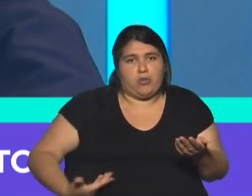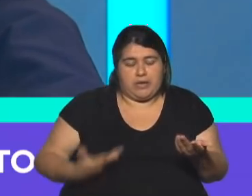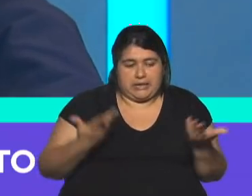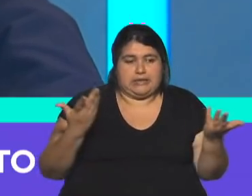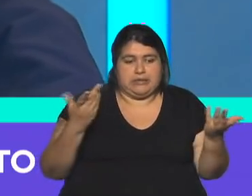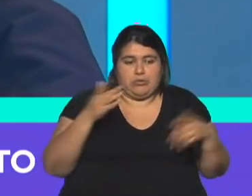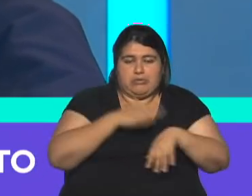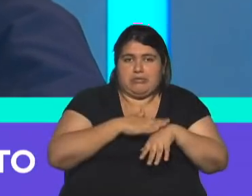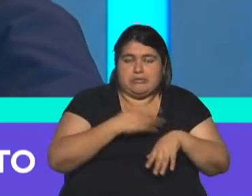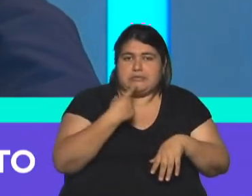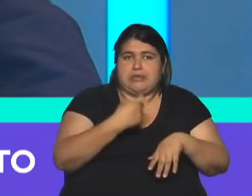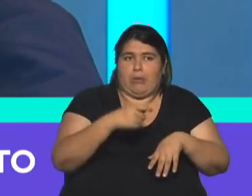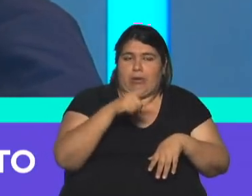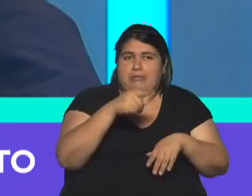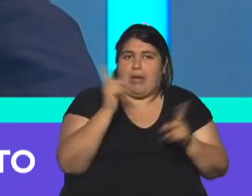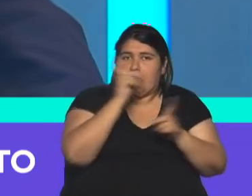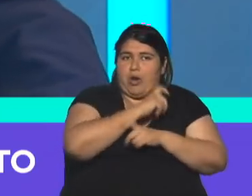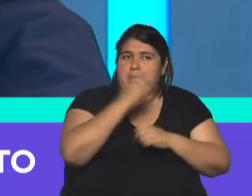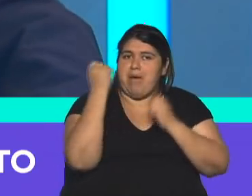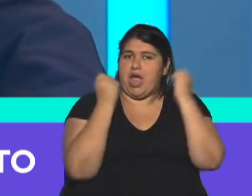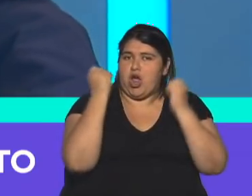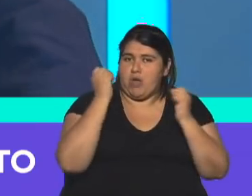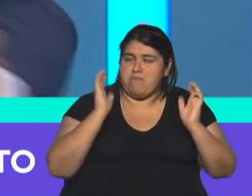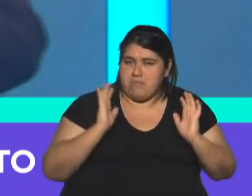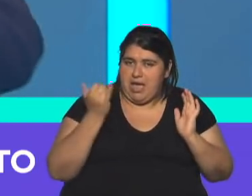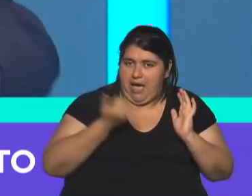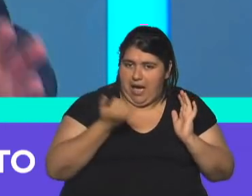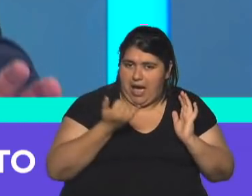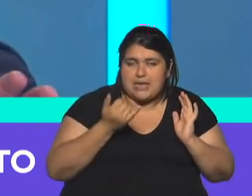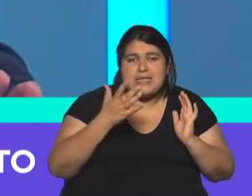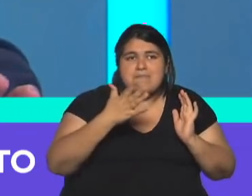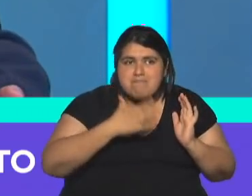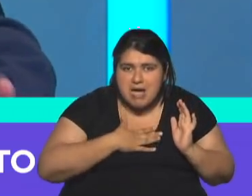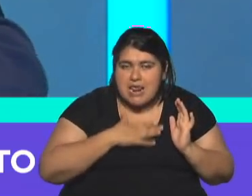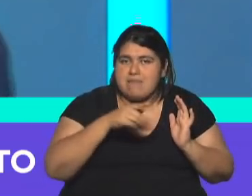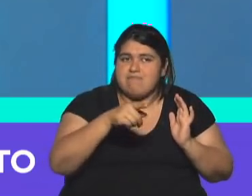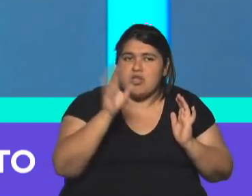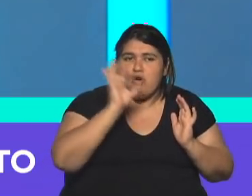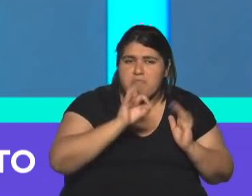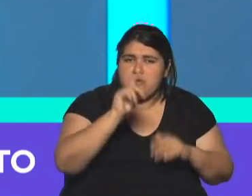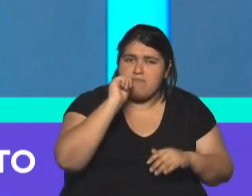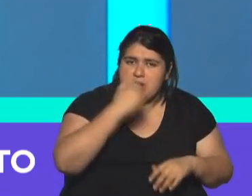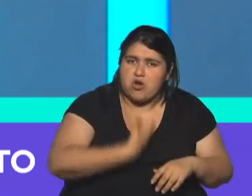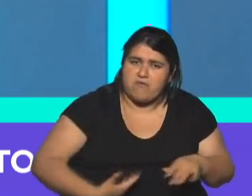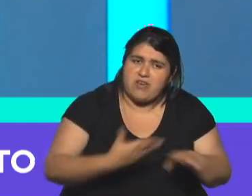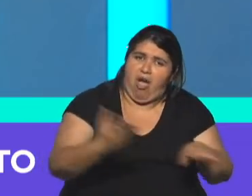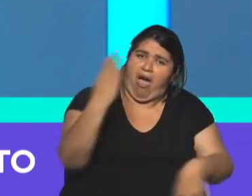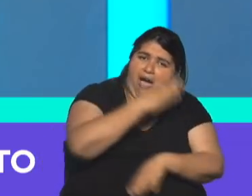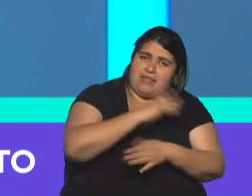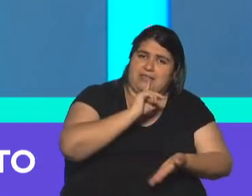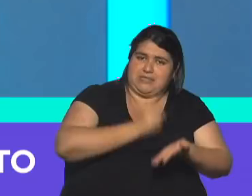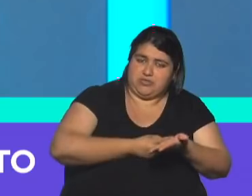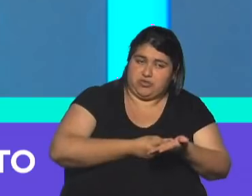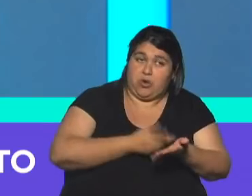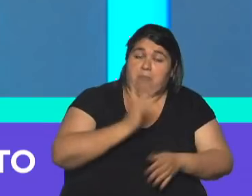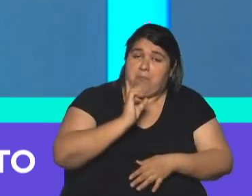cambiada importante. Digamos, para mi gusto, debería haberse reconocido antes y tomar otras medidas precautorias. En este caso, es una medida que